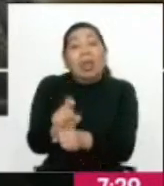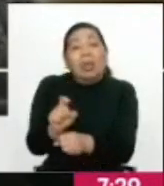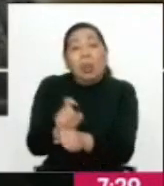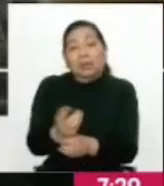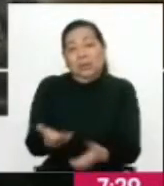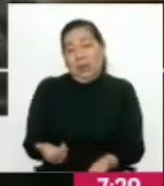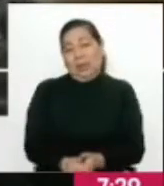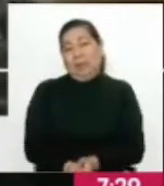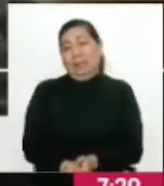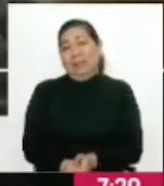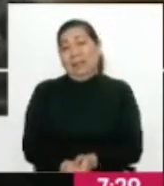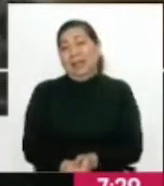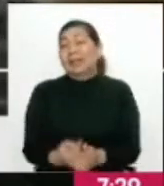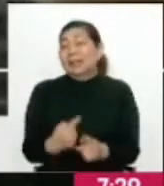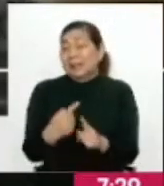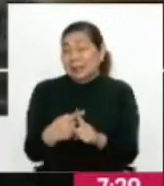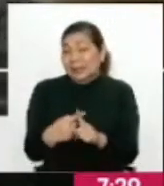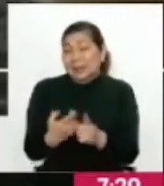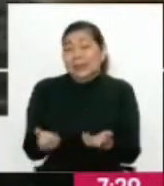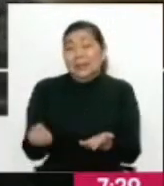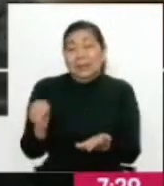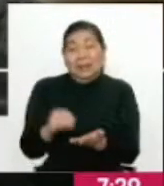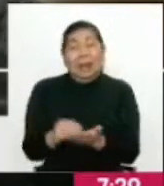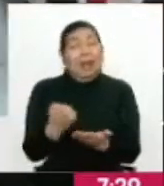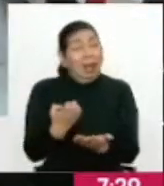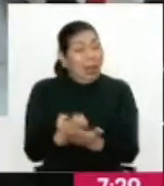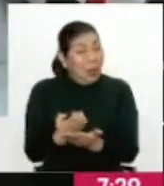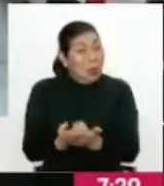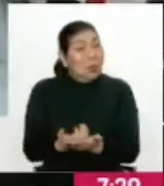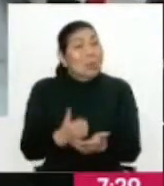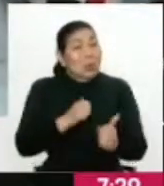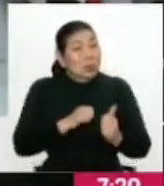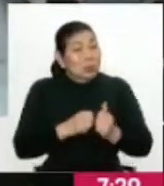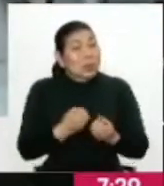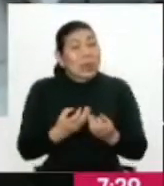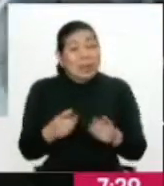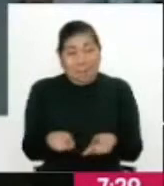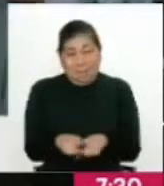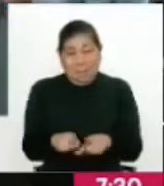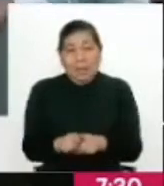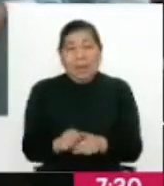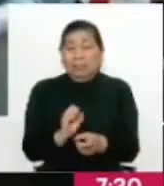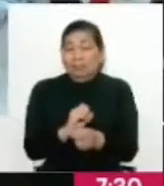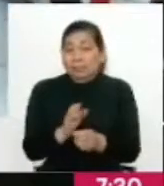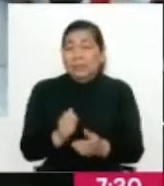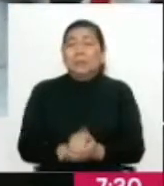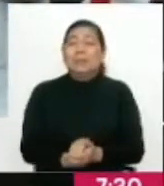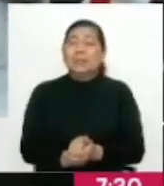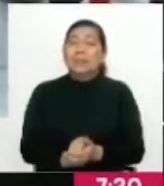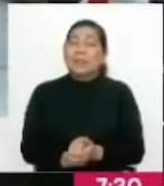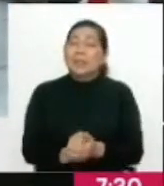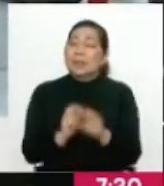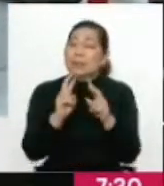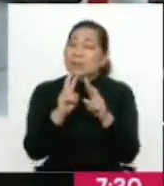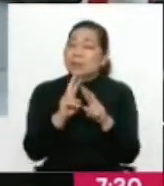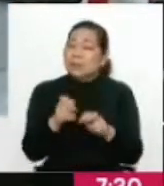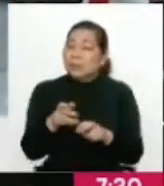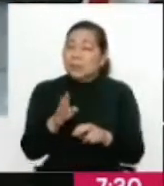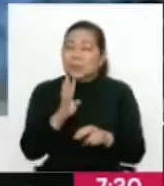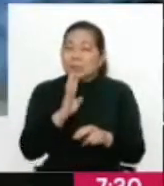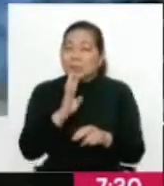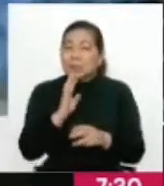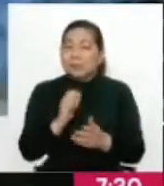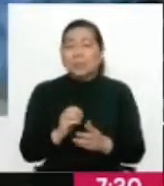Claro, y ahí hay que sumar también al tema económico, ¿no? Afectado también por la pandemia. Analizando un poco lo que usted